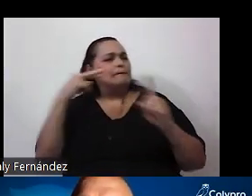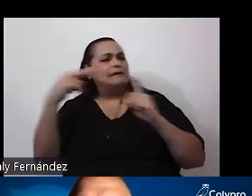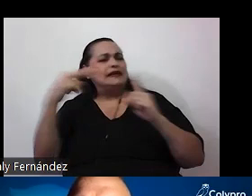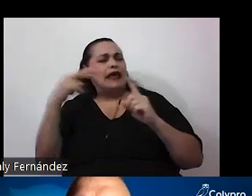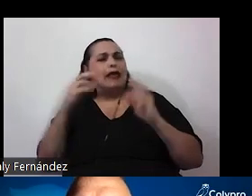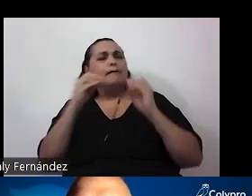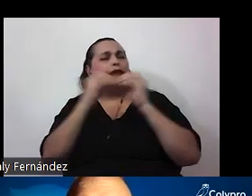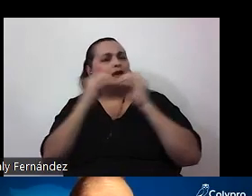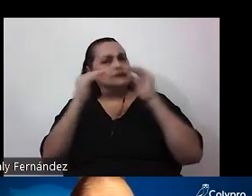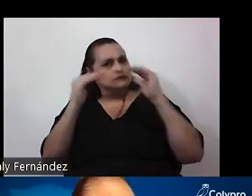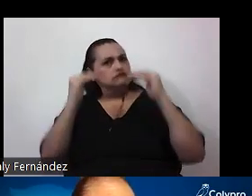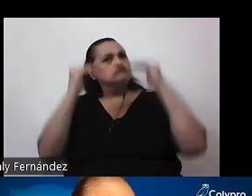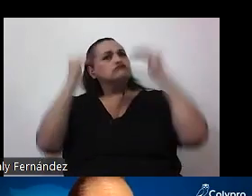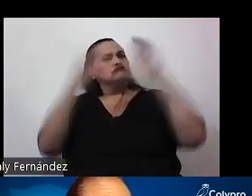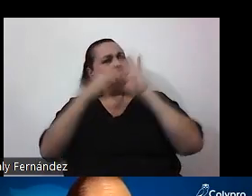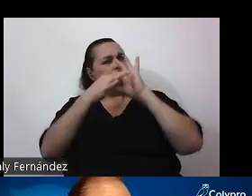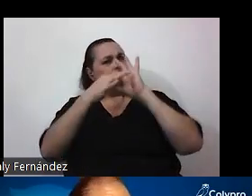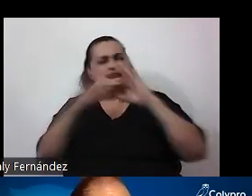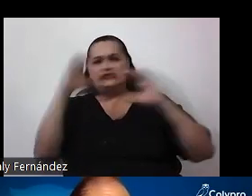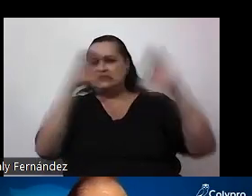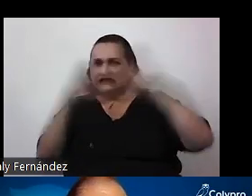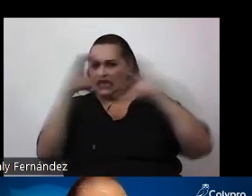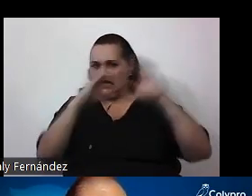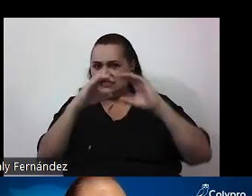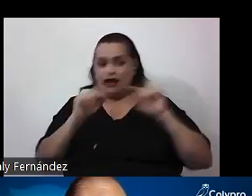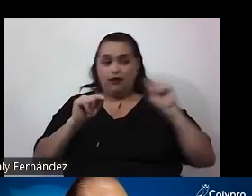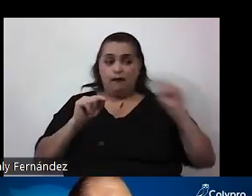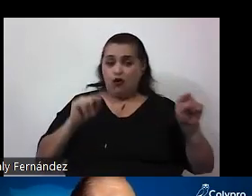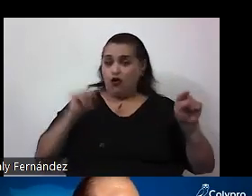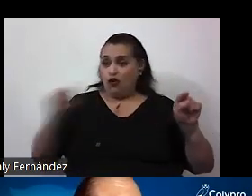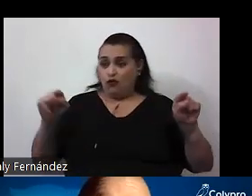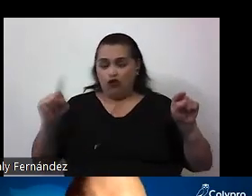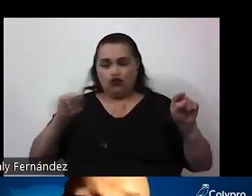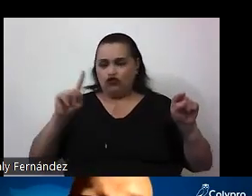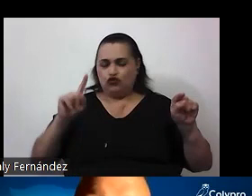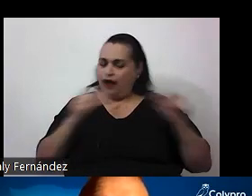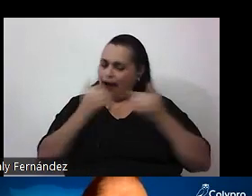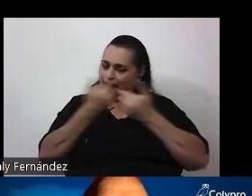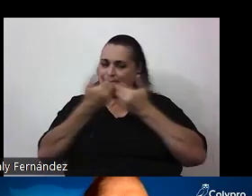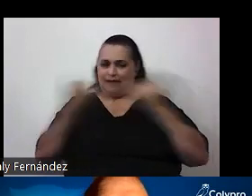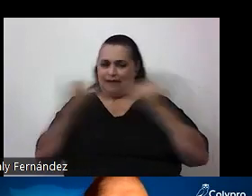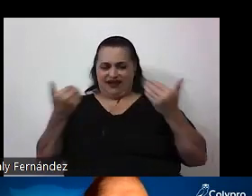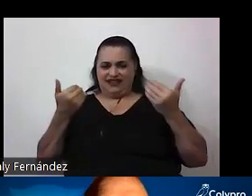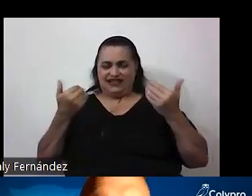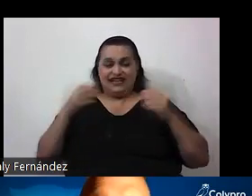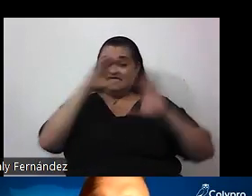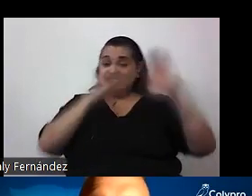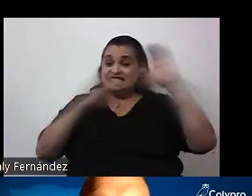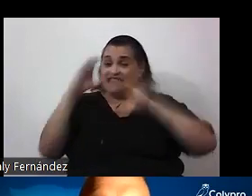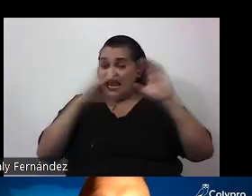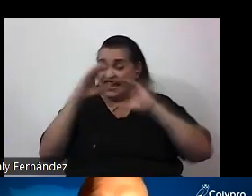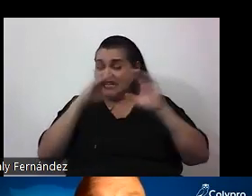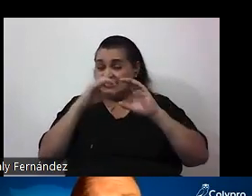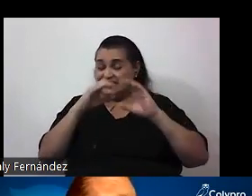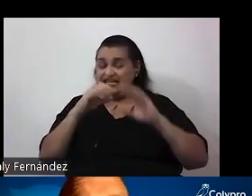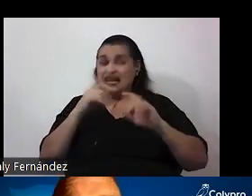sobre la ciencia que nos va a alejar de ambos polos. La ciencia o las teorías científicas no son un fiel reflejo de la realidad,